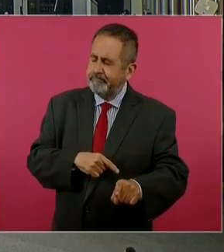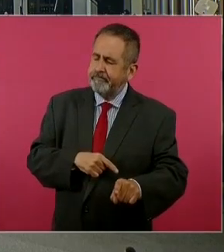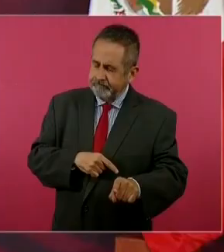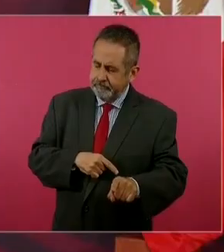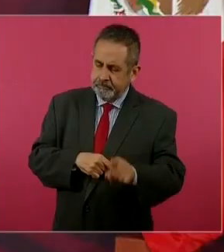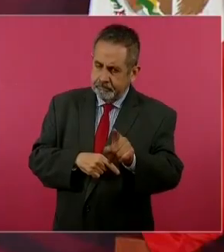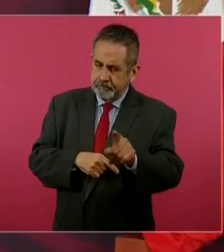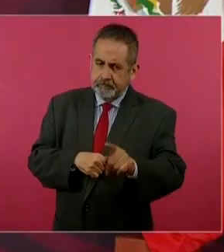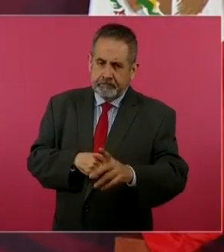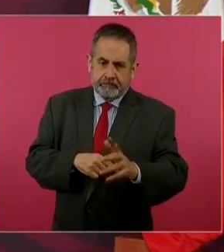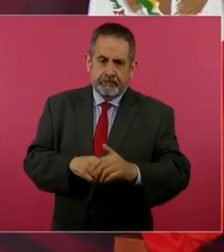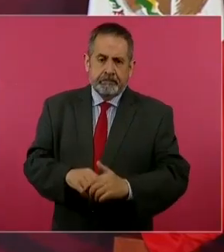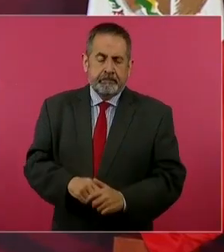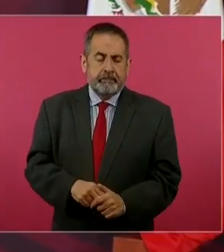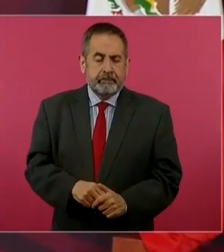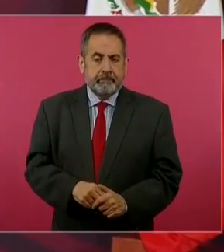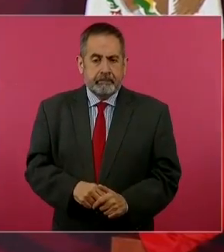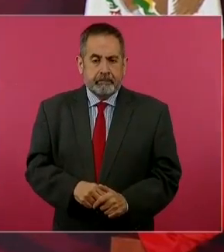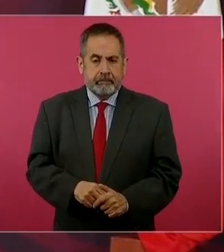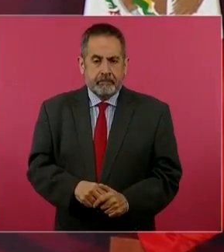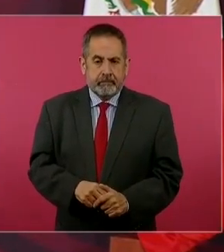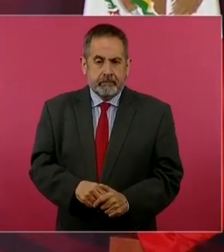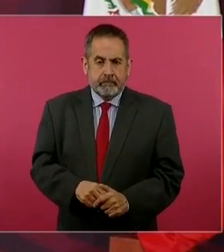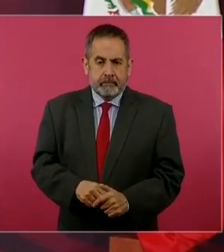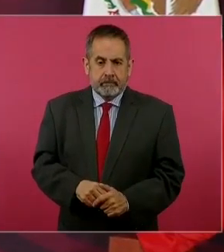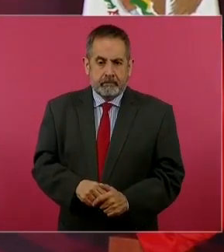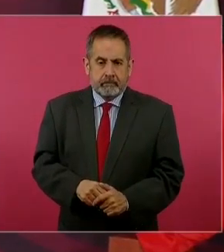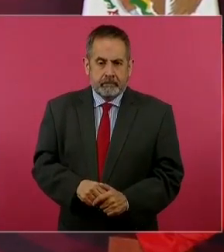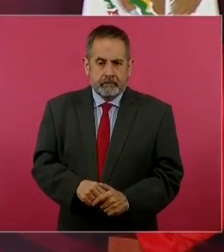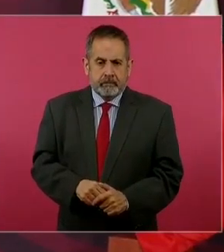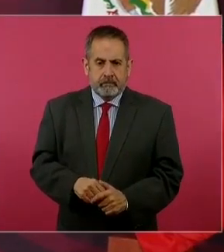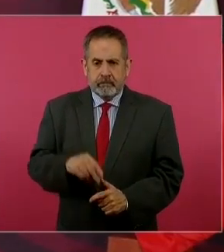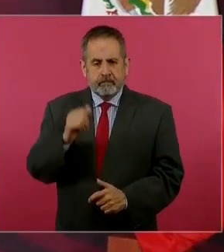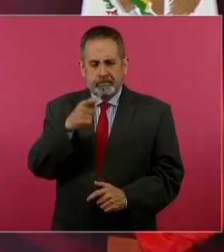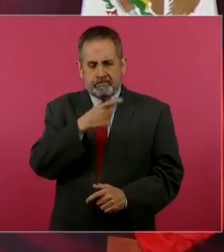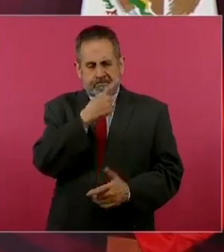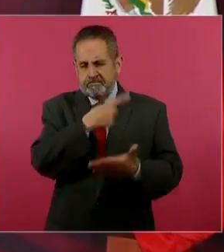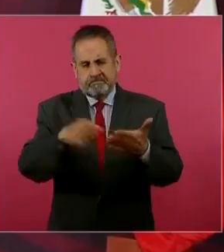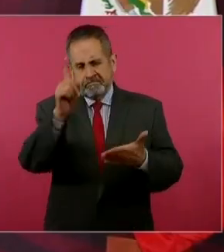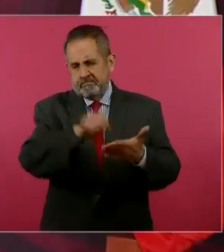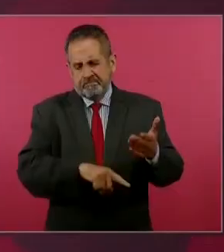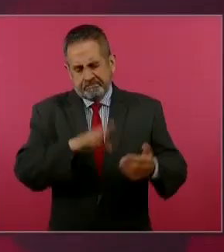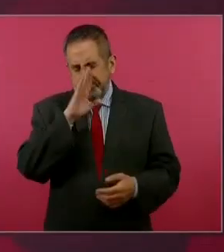algo condenable,